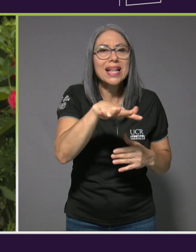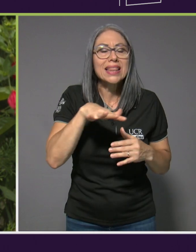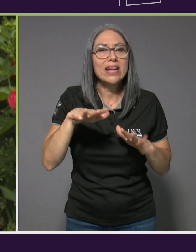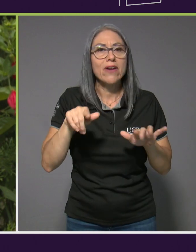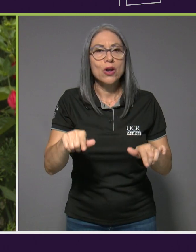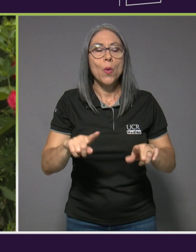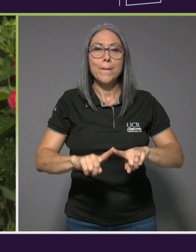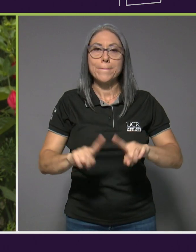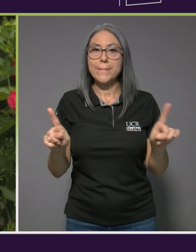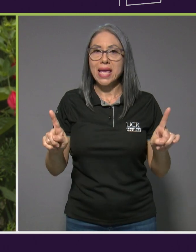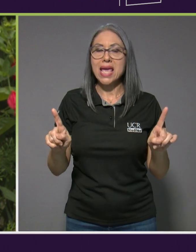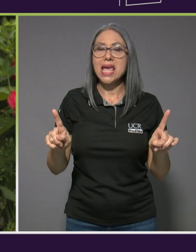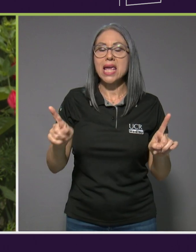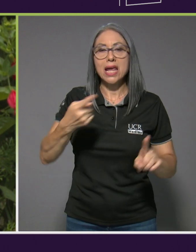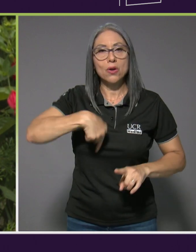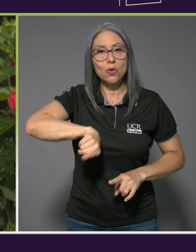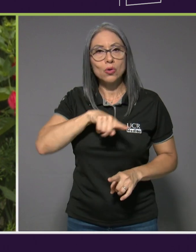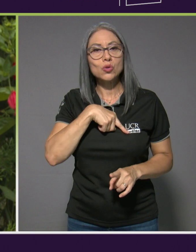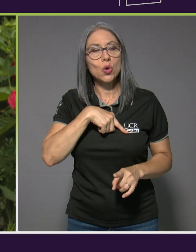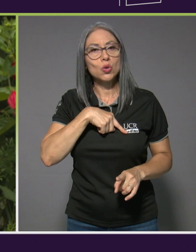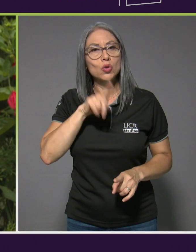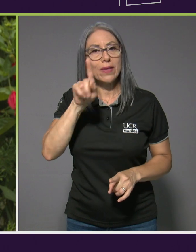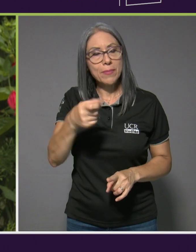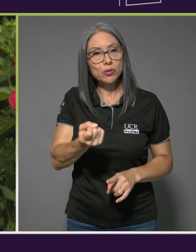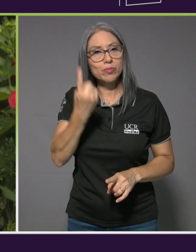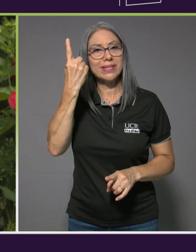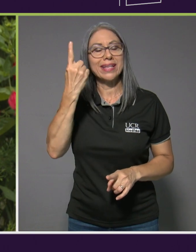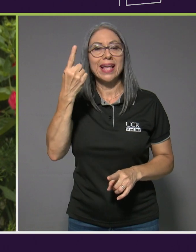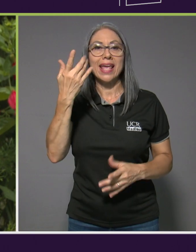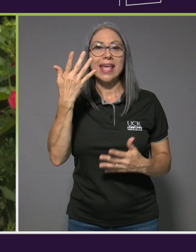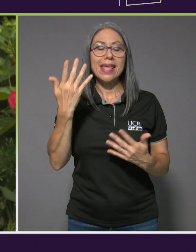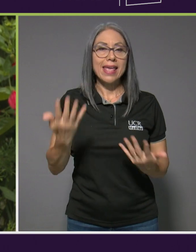sí lo que tenemos claro es eso,